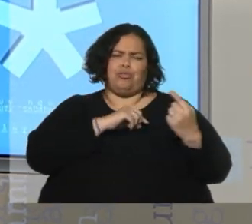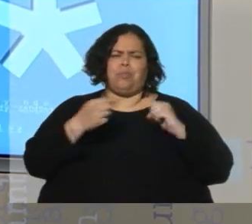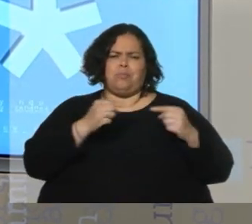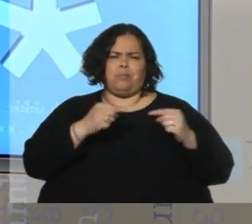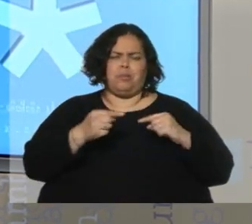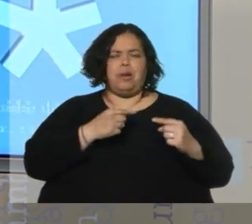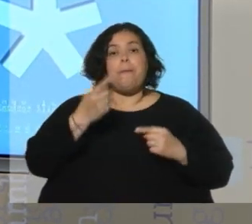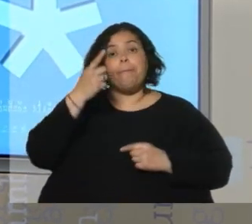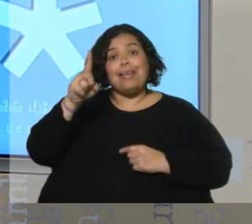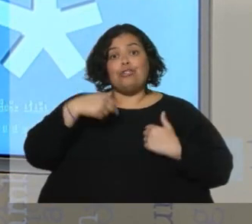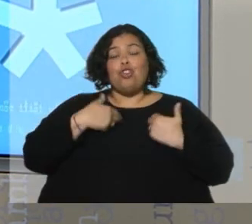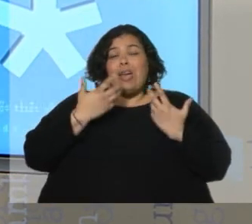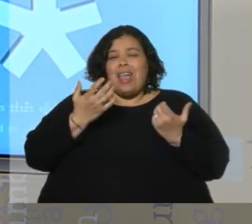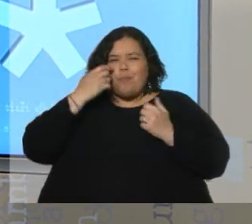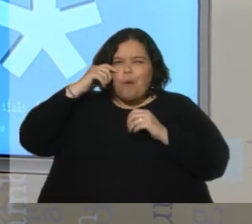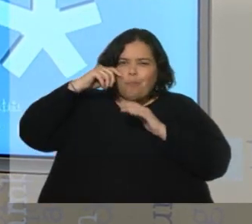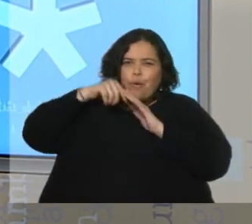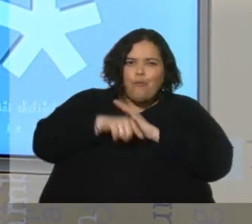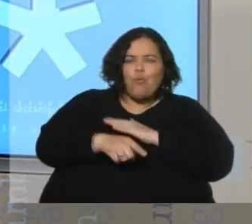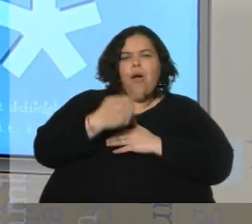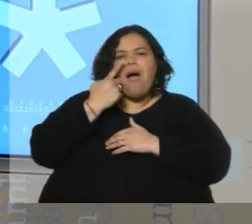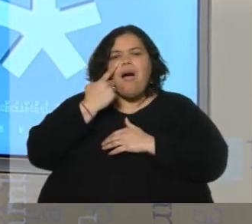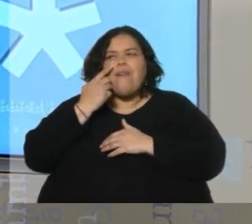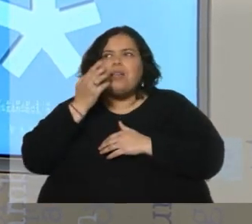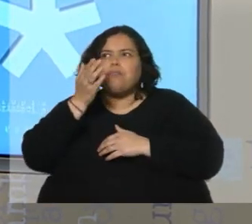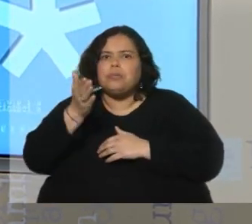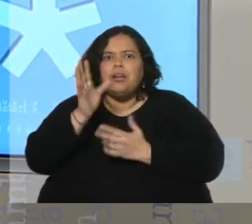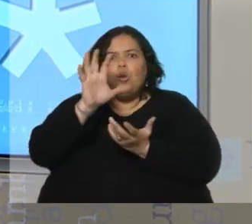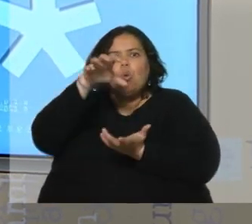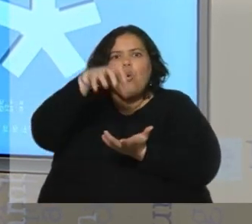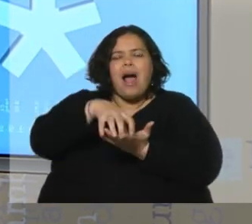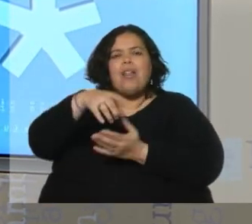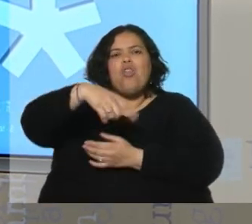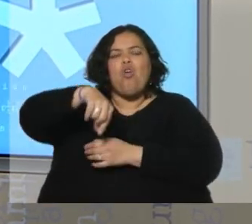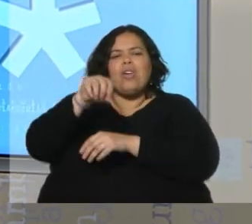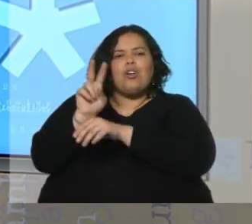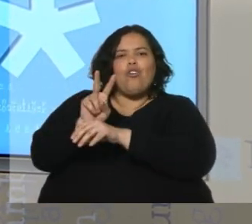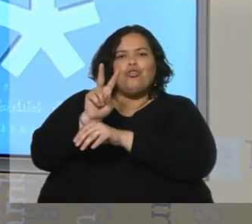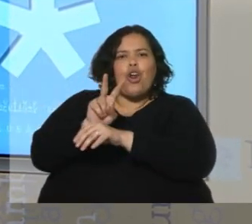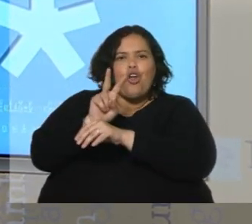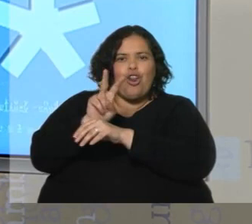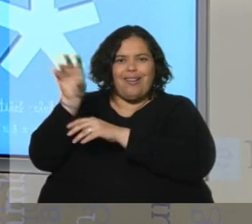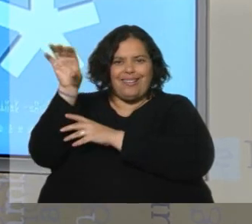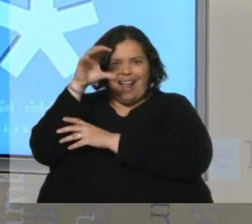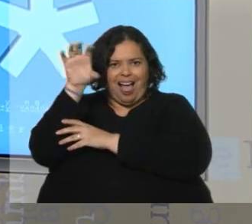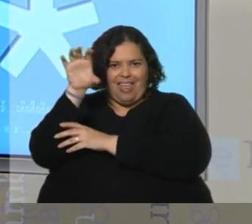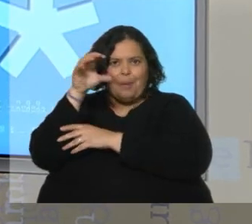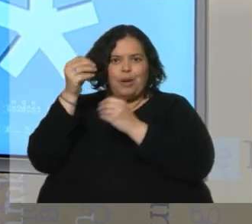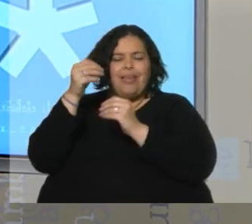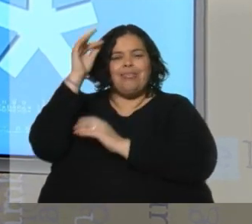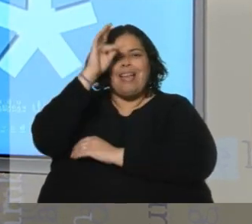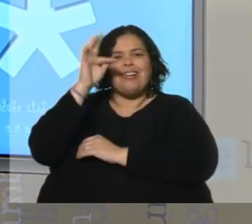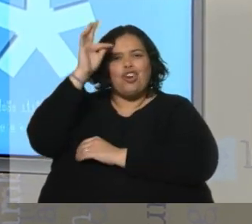pero quisimos ir un poquito más a fondo e ir a conocer este centro de monitoreo donde de alguna forma y a través de tecnología